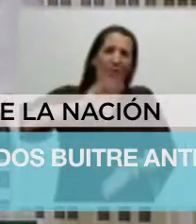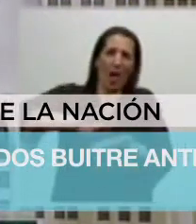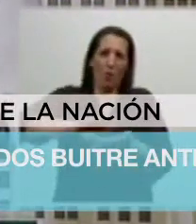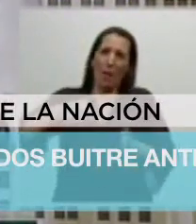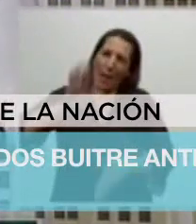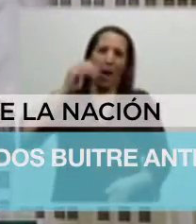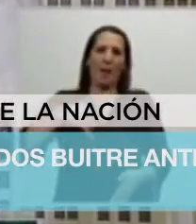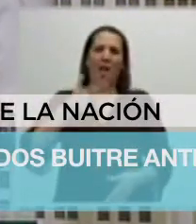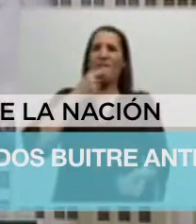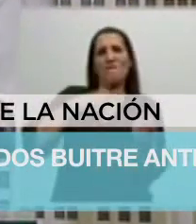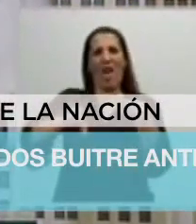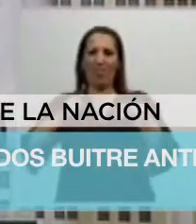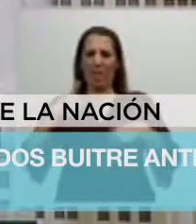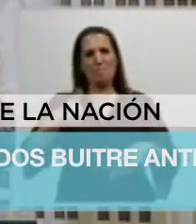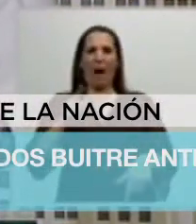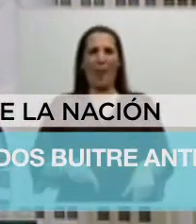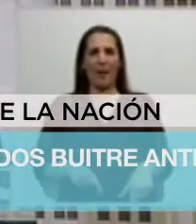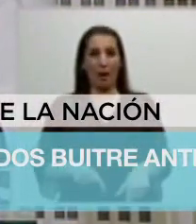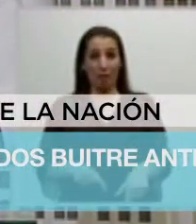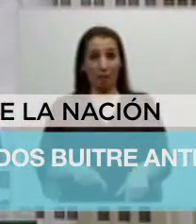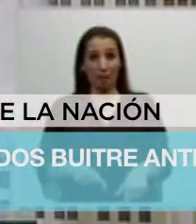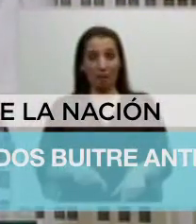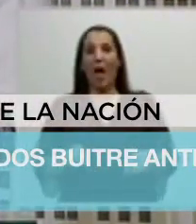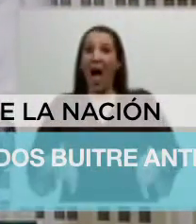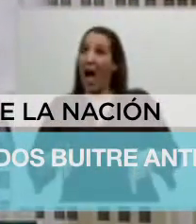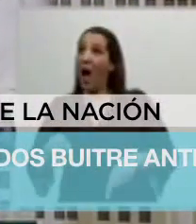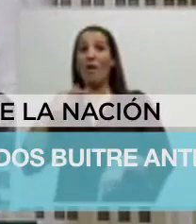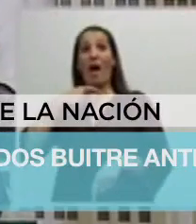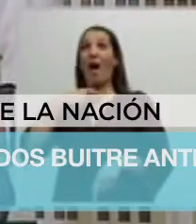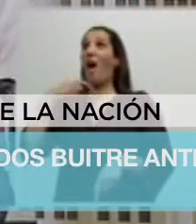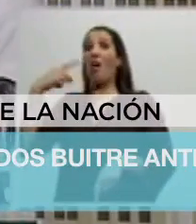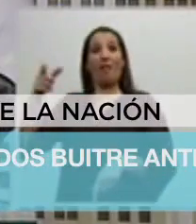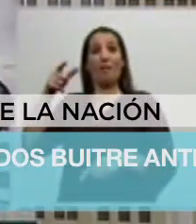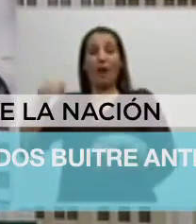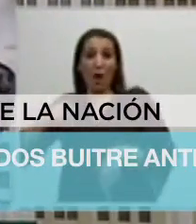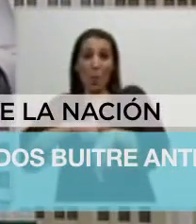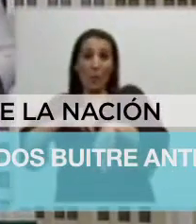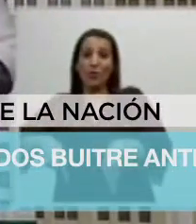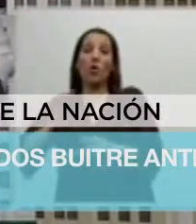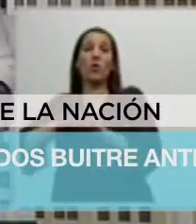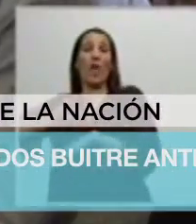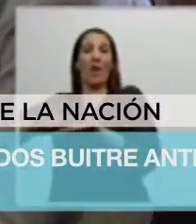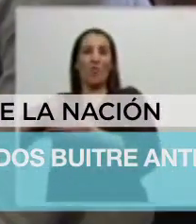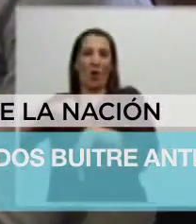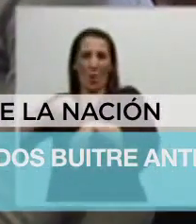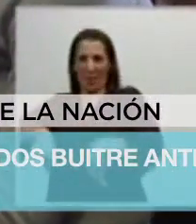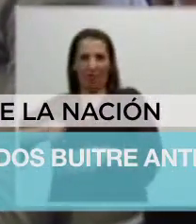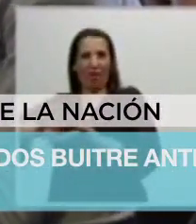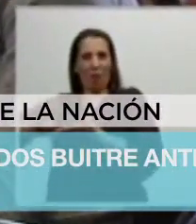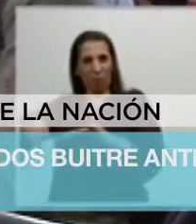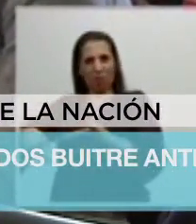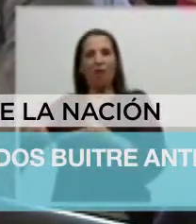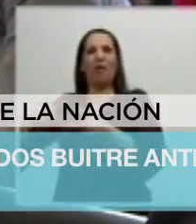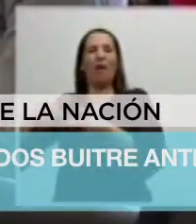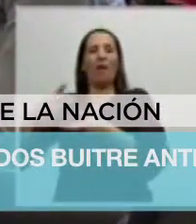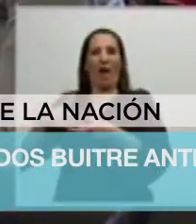firmemos con los fondos buitres y nos acusan exactamente de lo contrario, de que por culpa nuestra no se pudo firmar. Y quiero contarles algo, que seguramente el Ministro ya lo